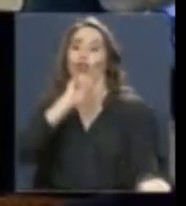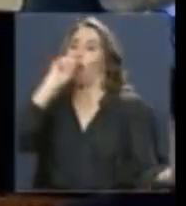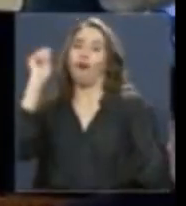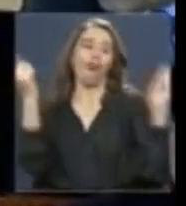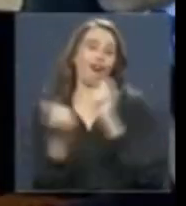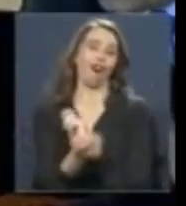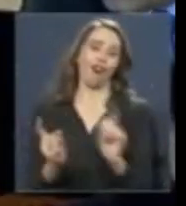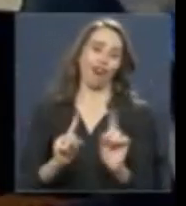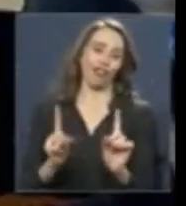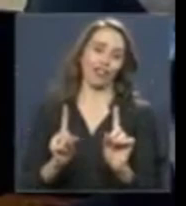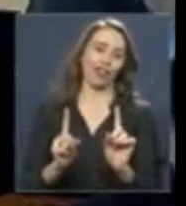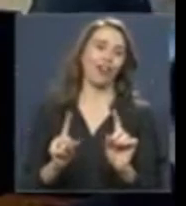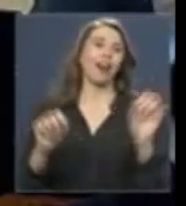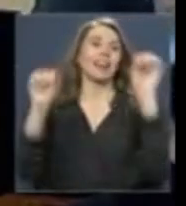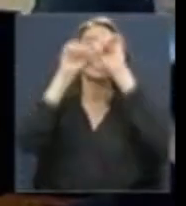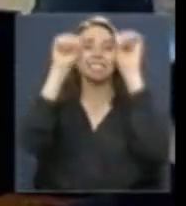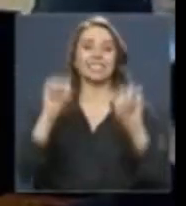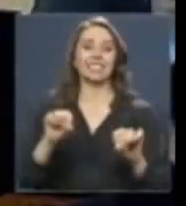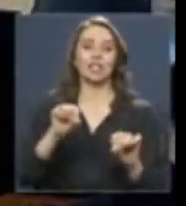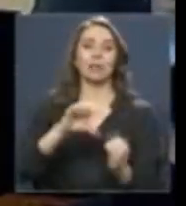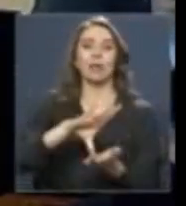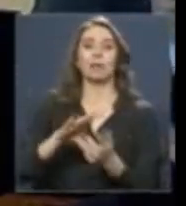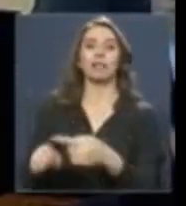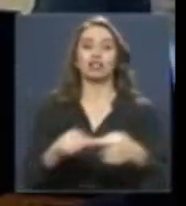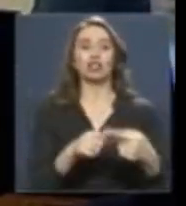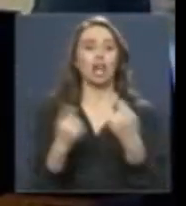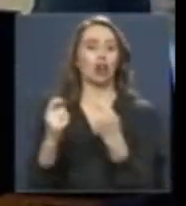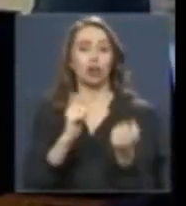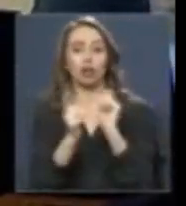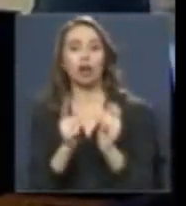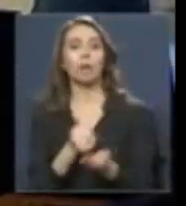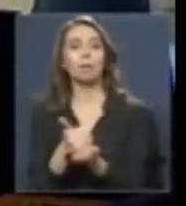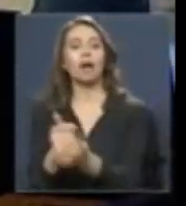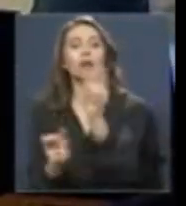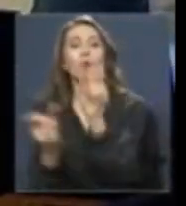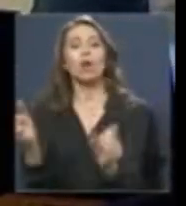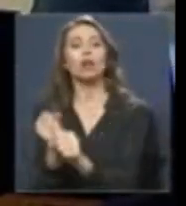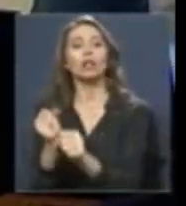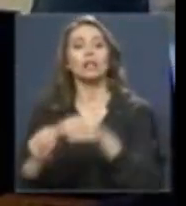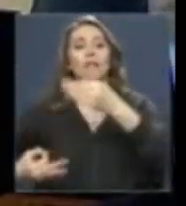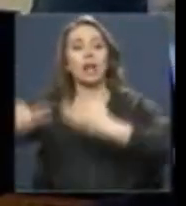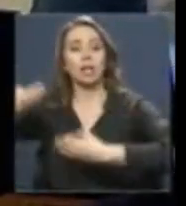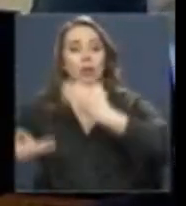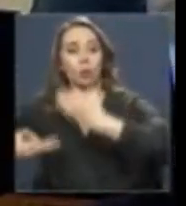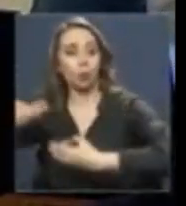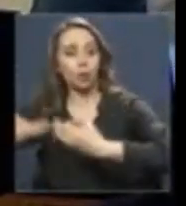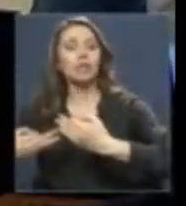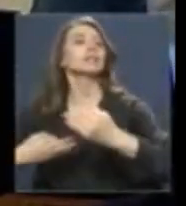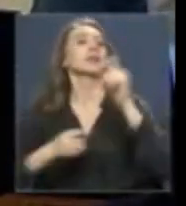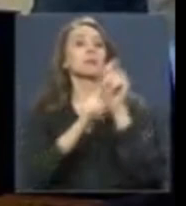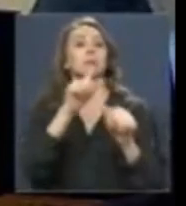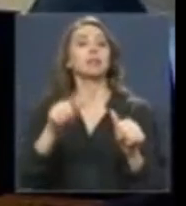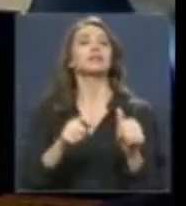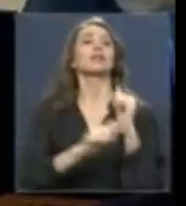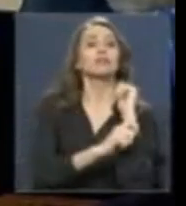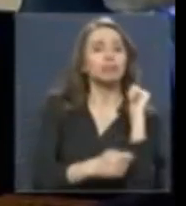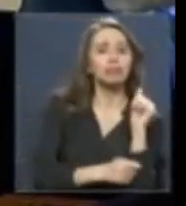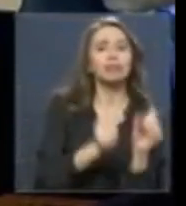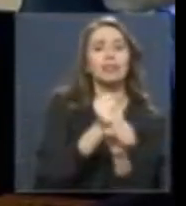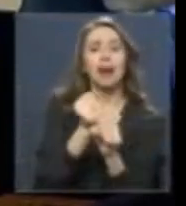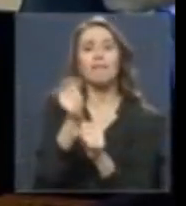sistema social y económico, pero ayuda a los operadores judiciales, a los operadores del sistema jurídico a tener mayor